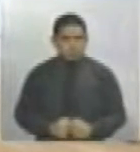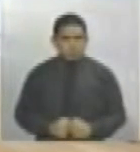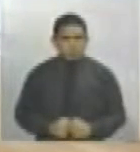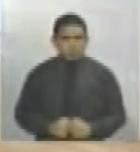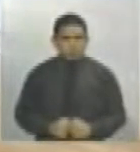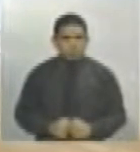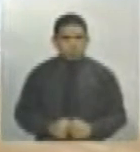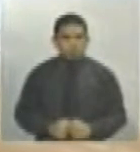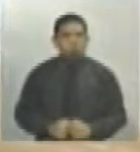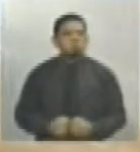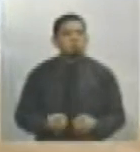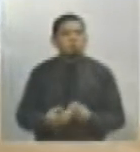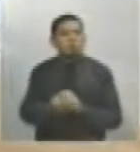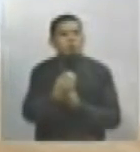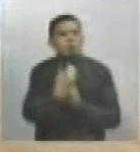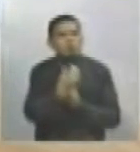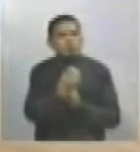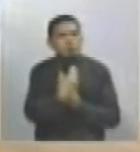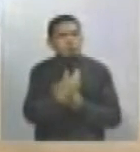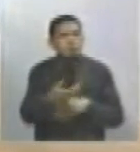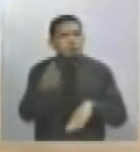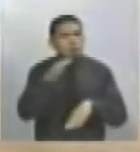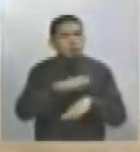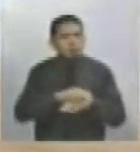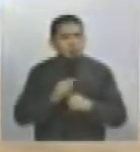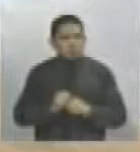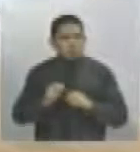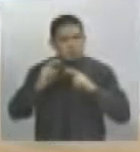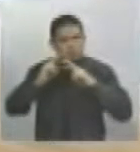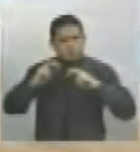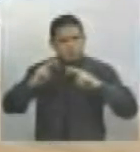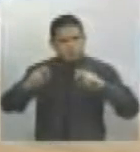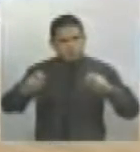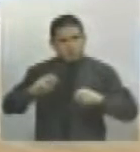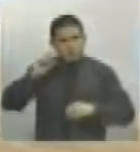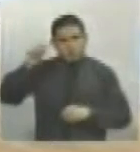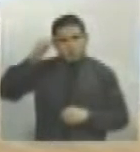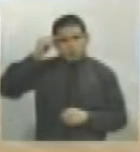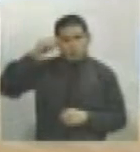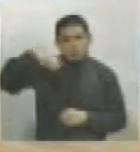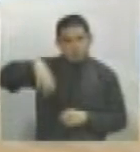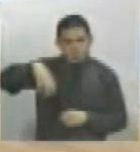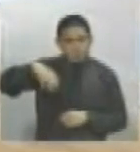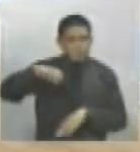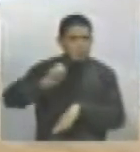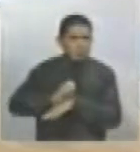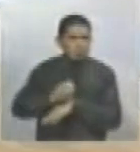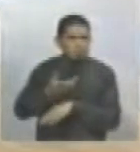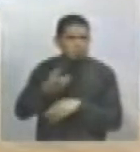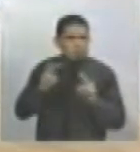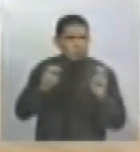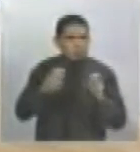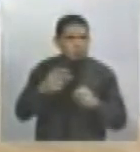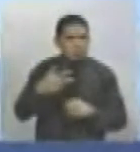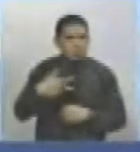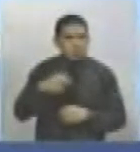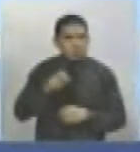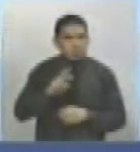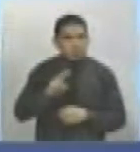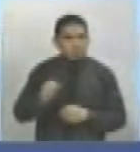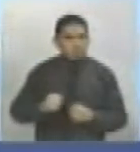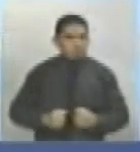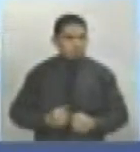declaraciones sobre la investigación que siguió el Estado ecuatoriano sobre este caso? Gracias, Estefanía.